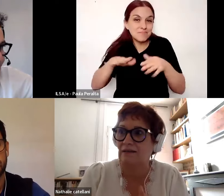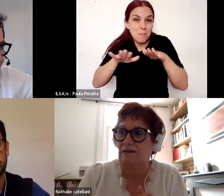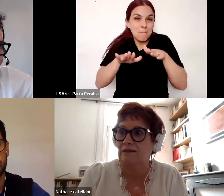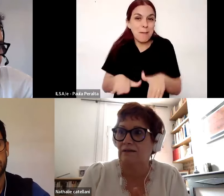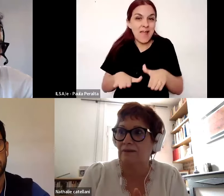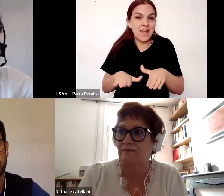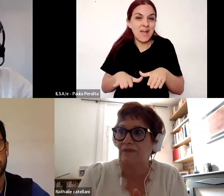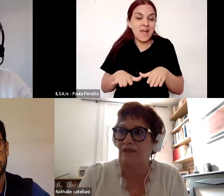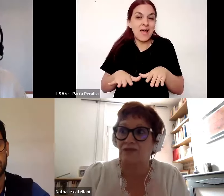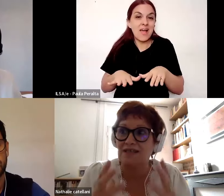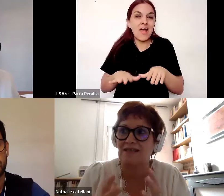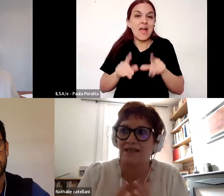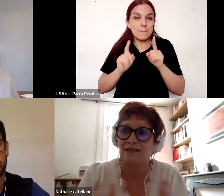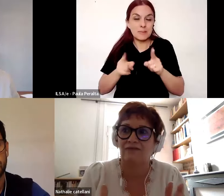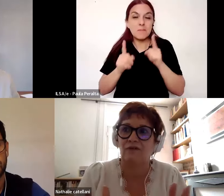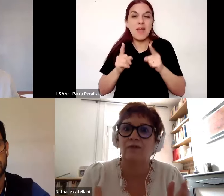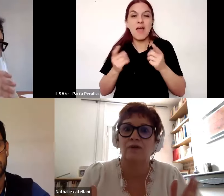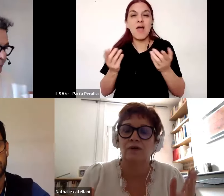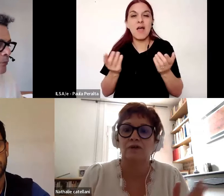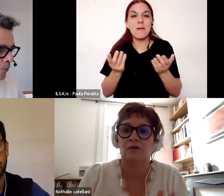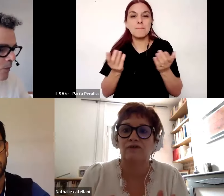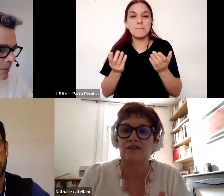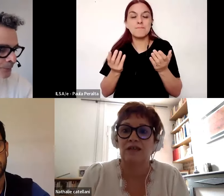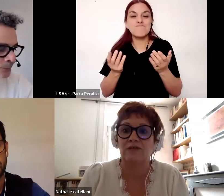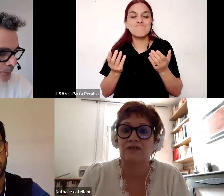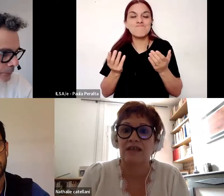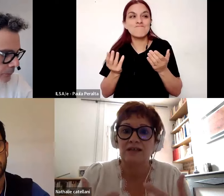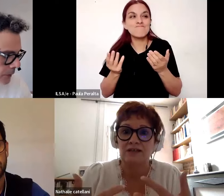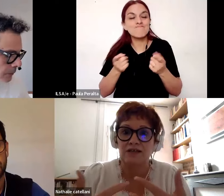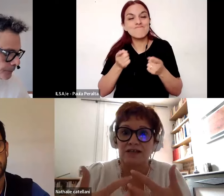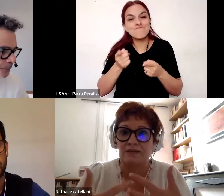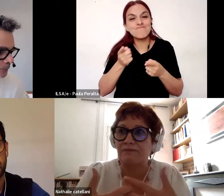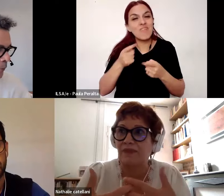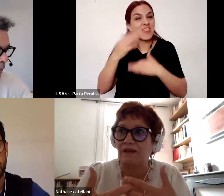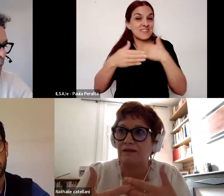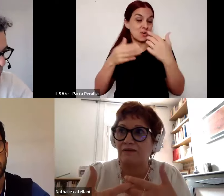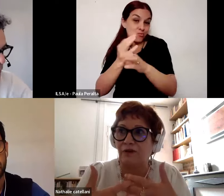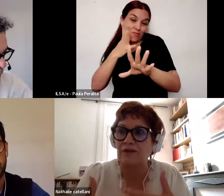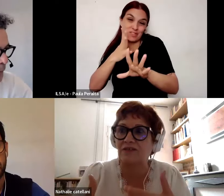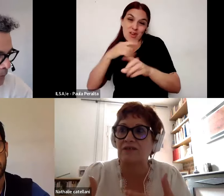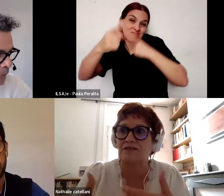a a esta a este necesario desarrollo profesional